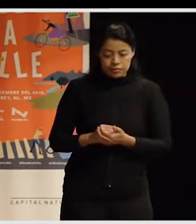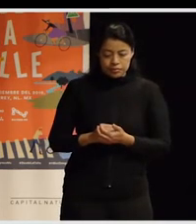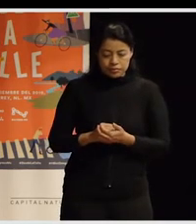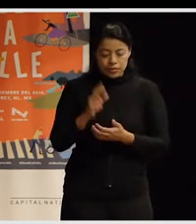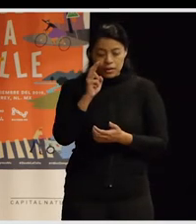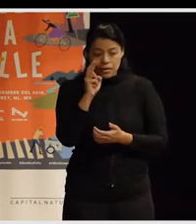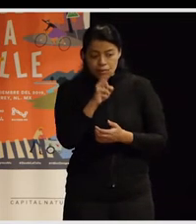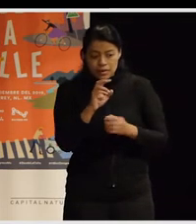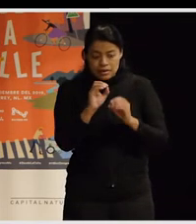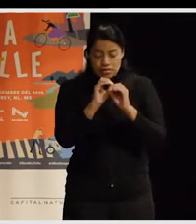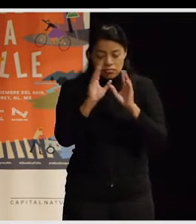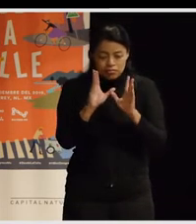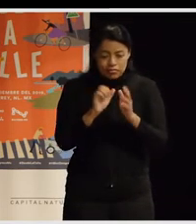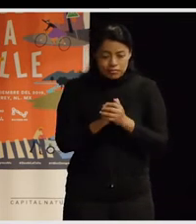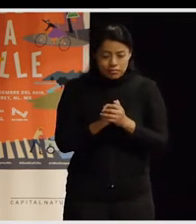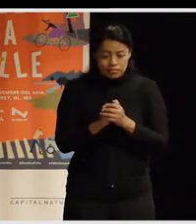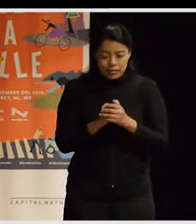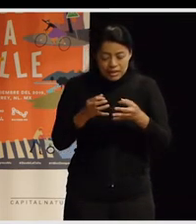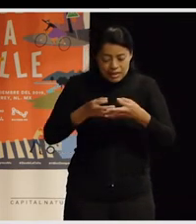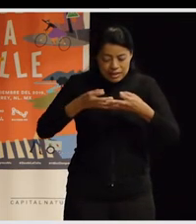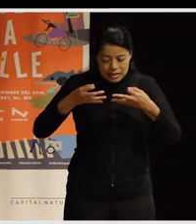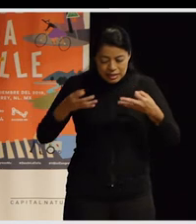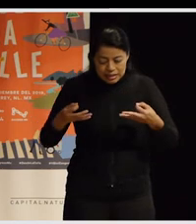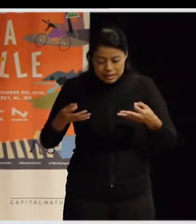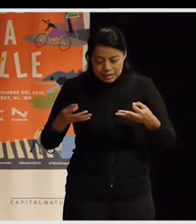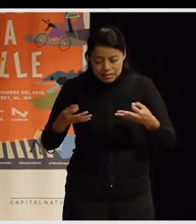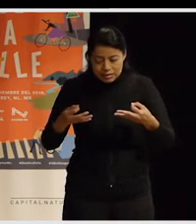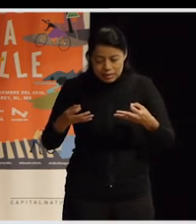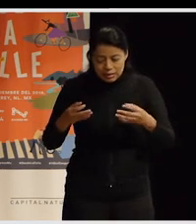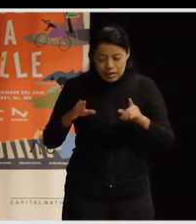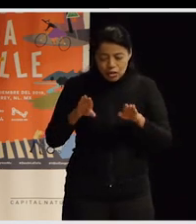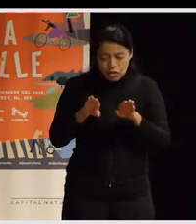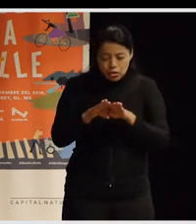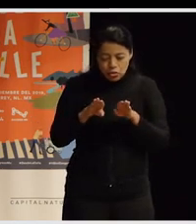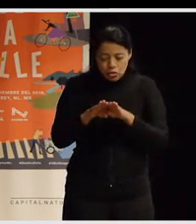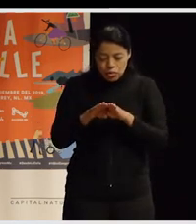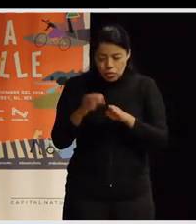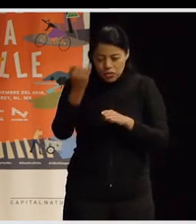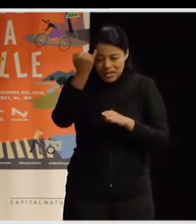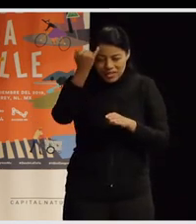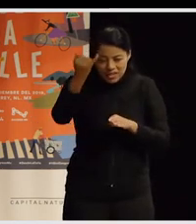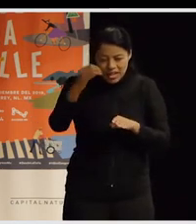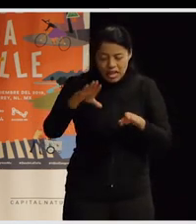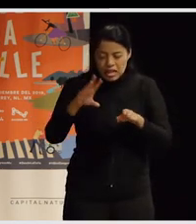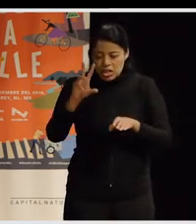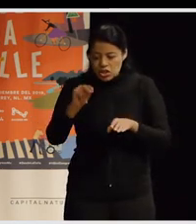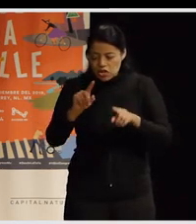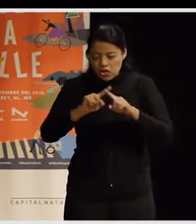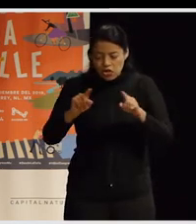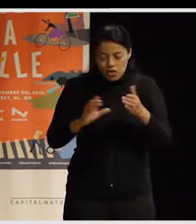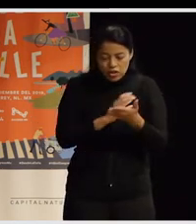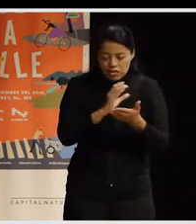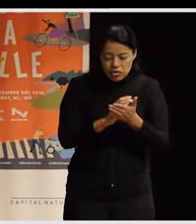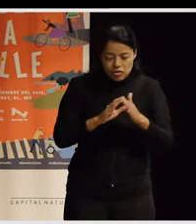mezcladas y sobre todo la idea de territorio como contexto, ¿no? Como soporte, ¿no? O sea, digamos que esta idea que aparece en la